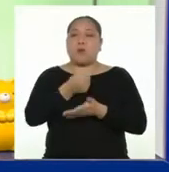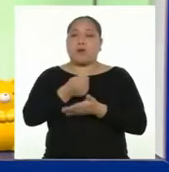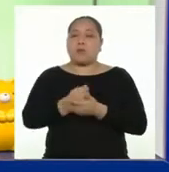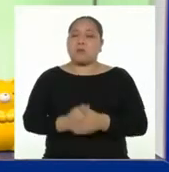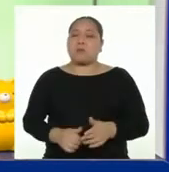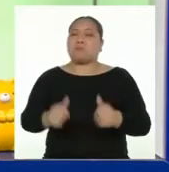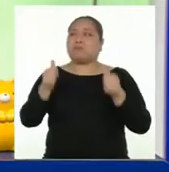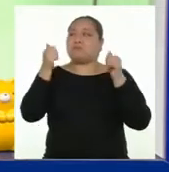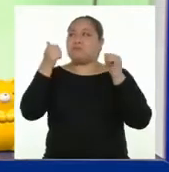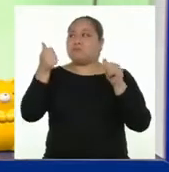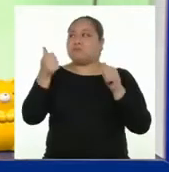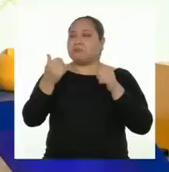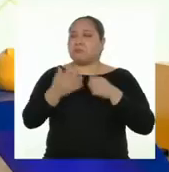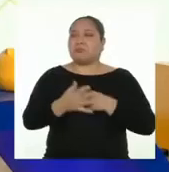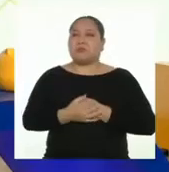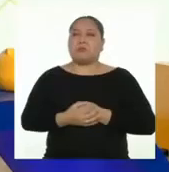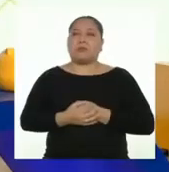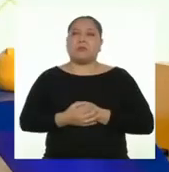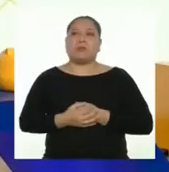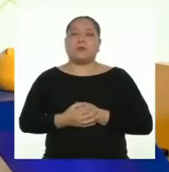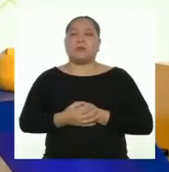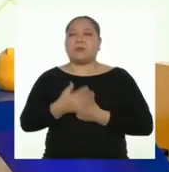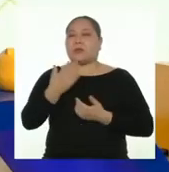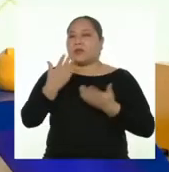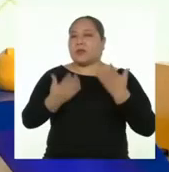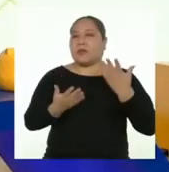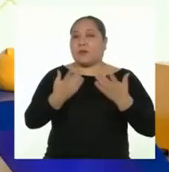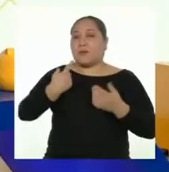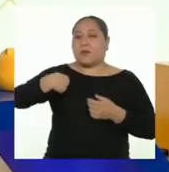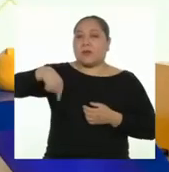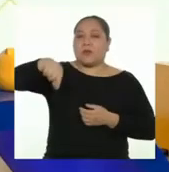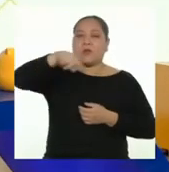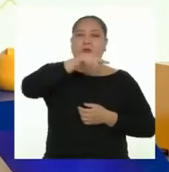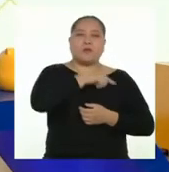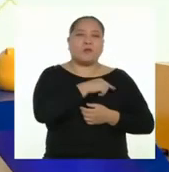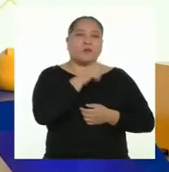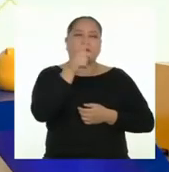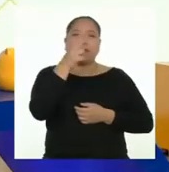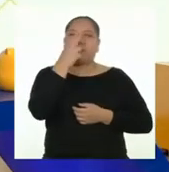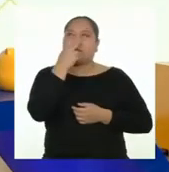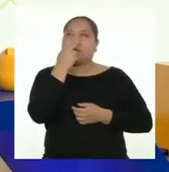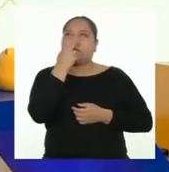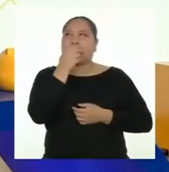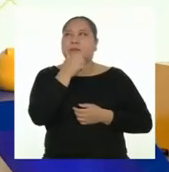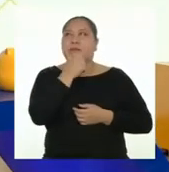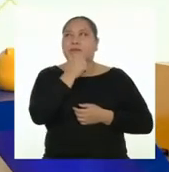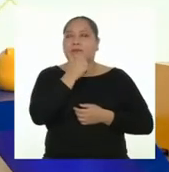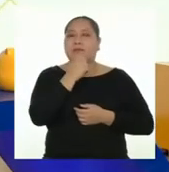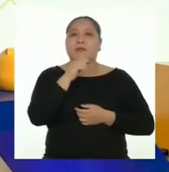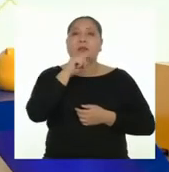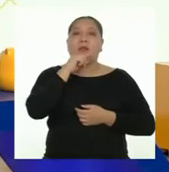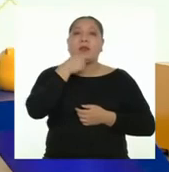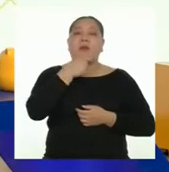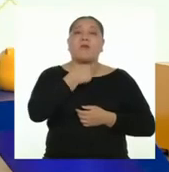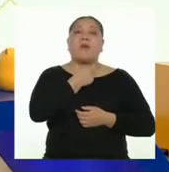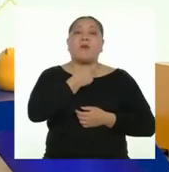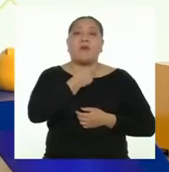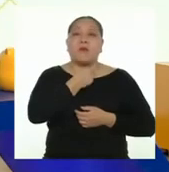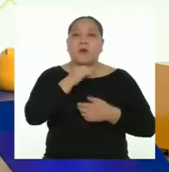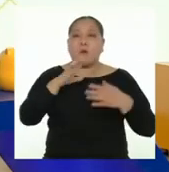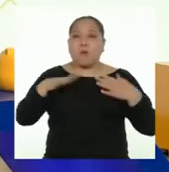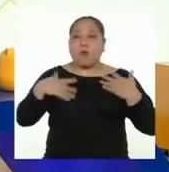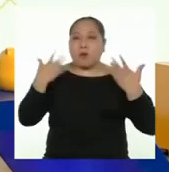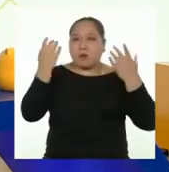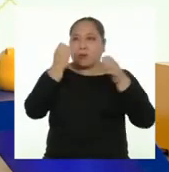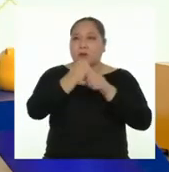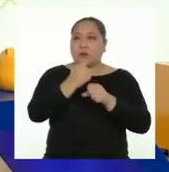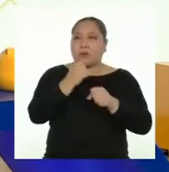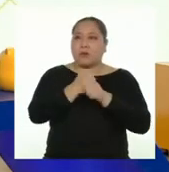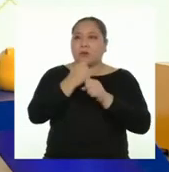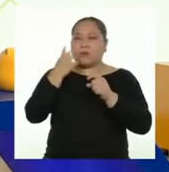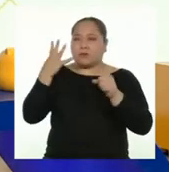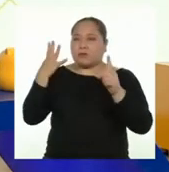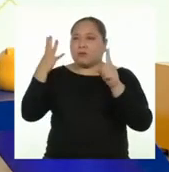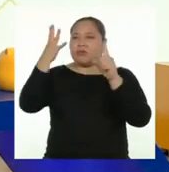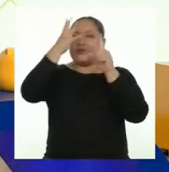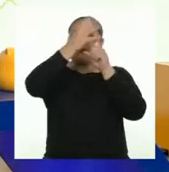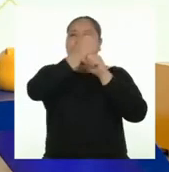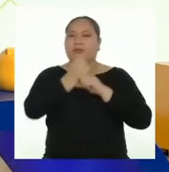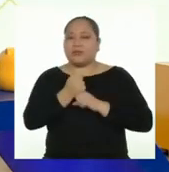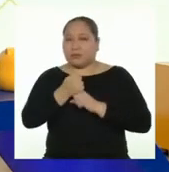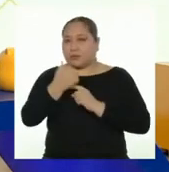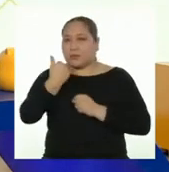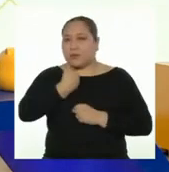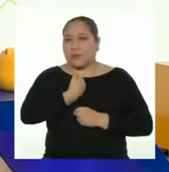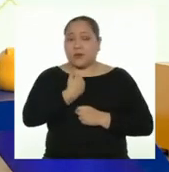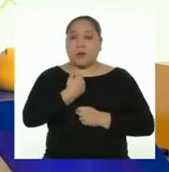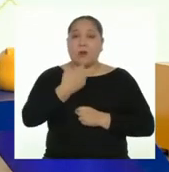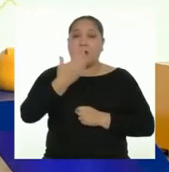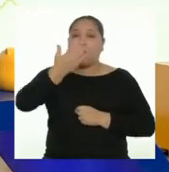y le iba muy bien. Quizás para nosotros sea algo extraño el hecho de que para mi abuelita el poder trabajar sea un gran logro personal,